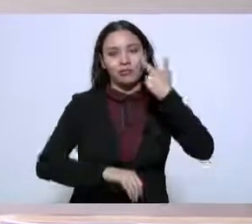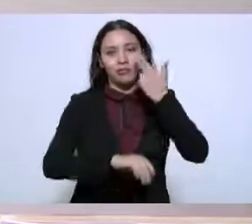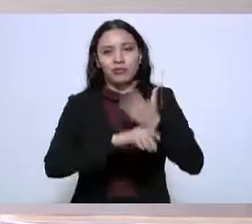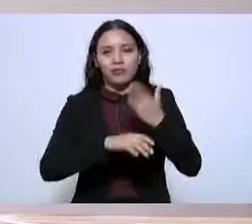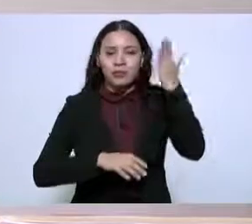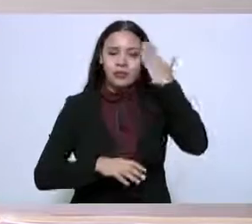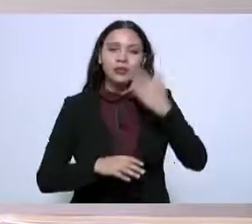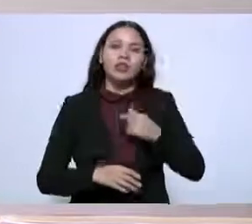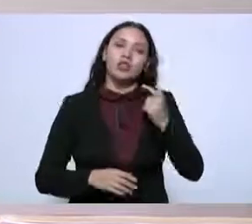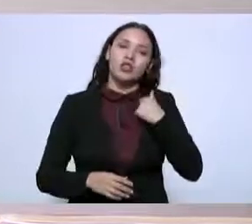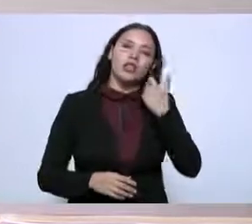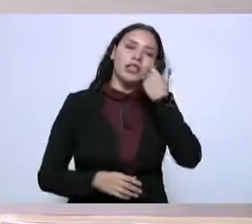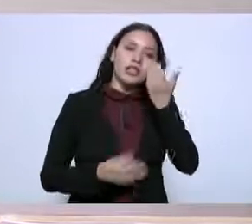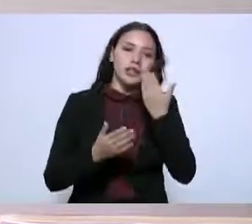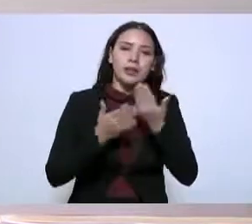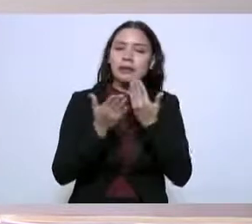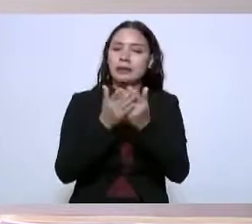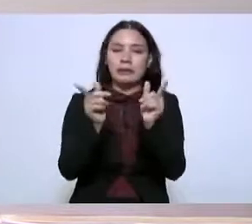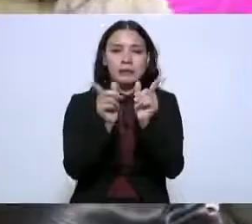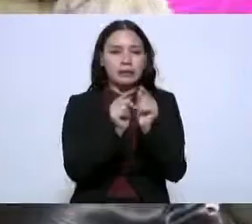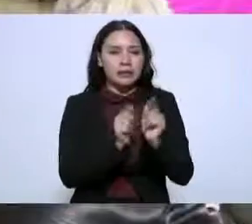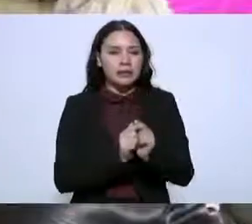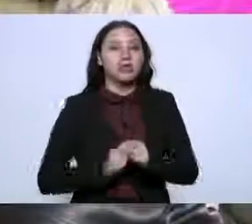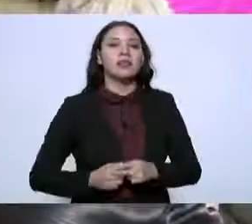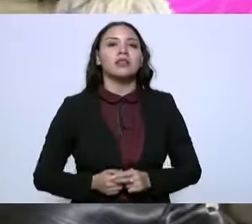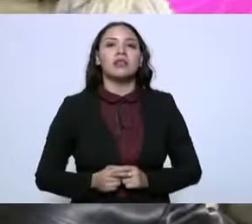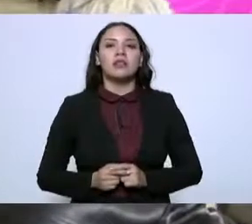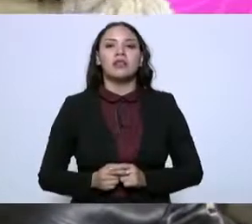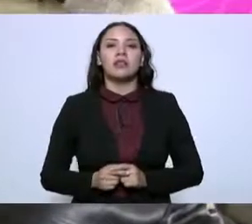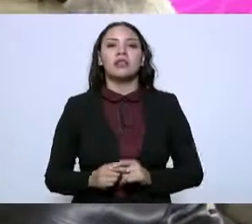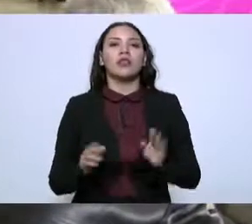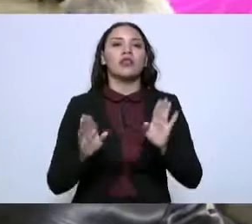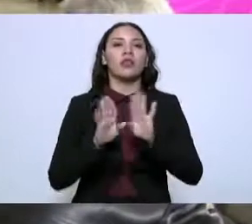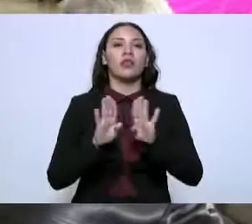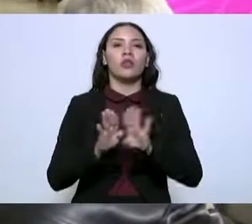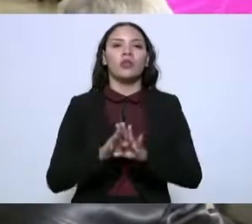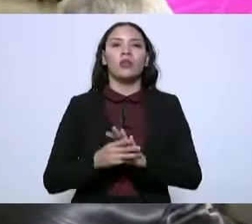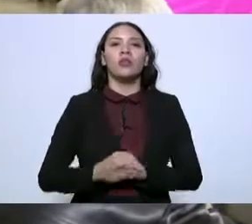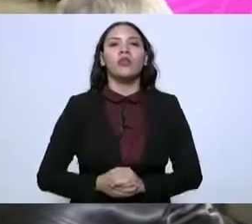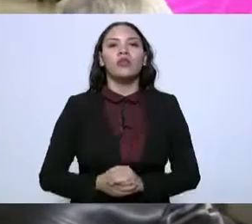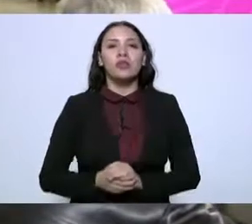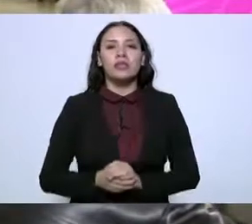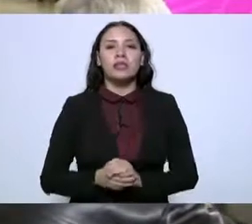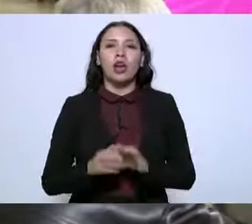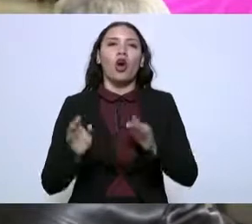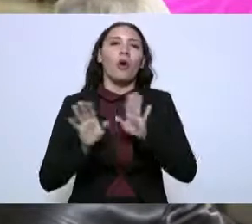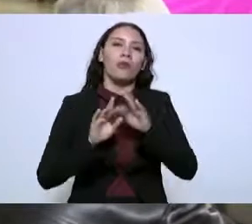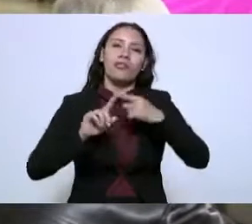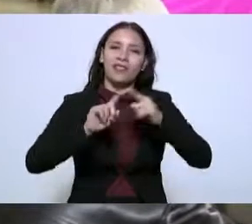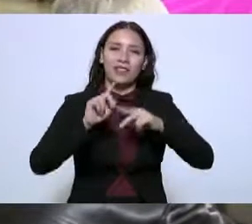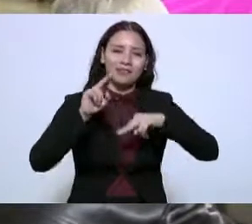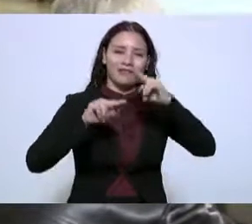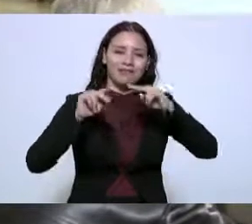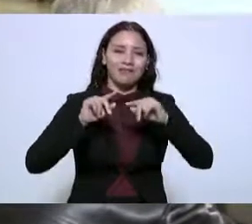pues me voy a permitir brevemente pasar algunas de las gráficas